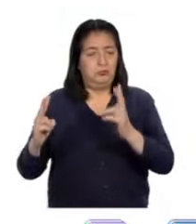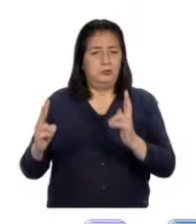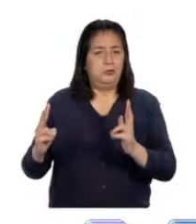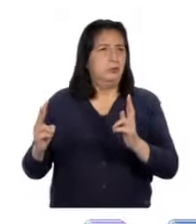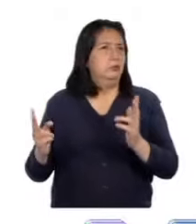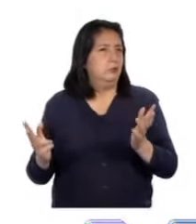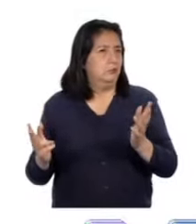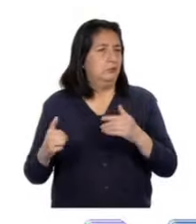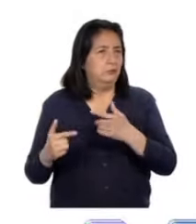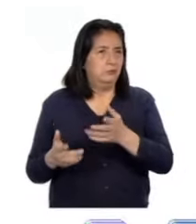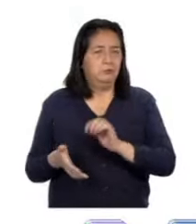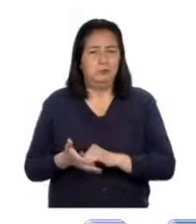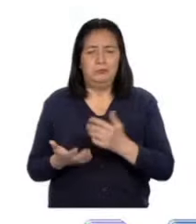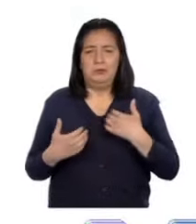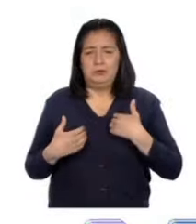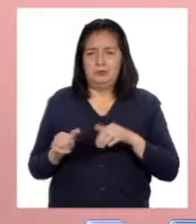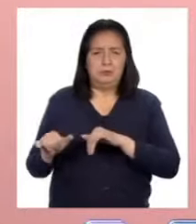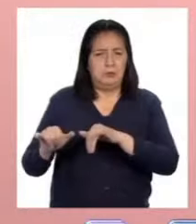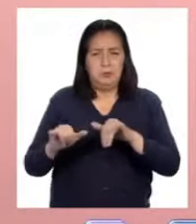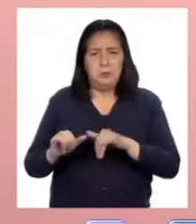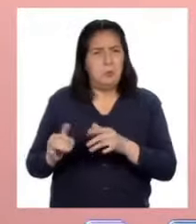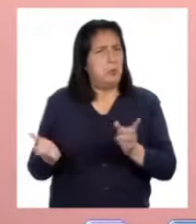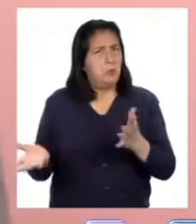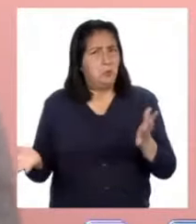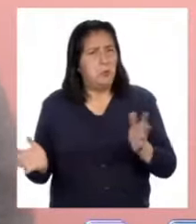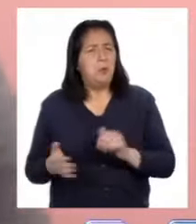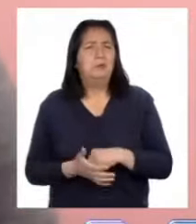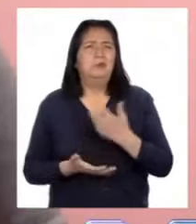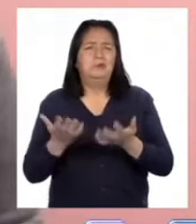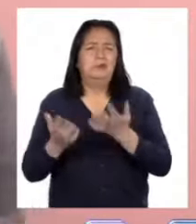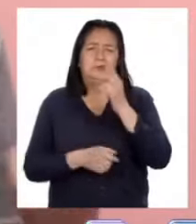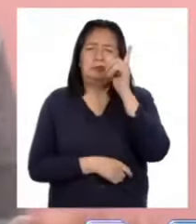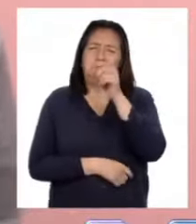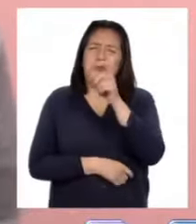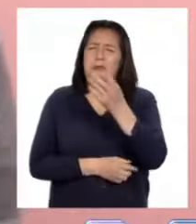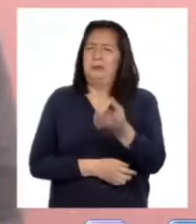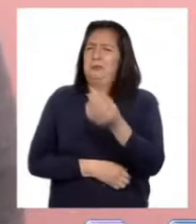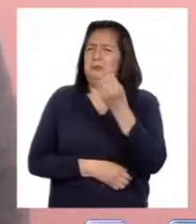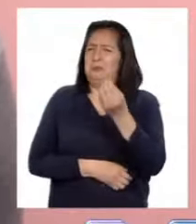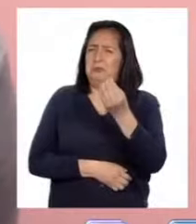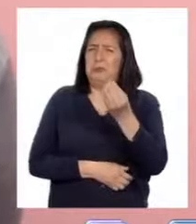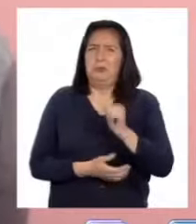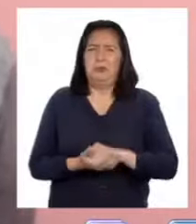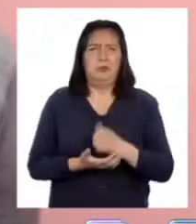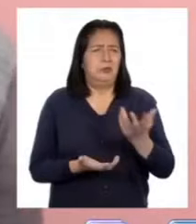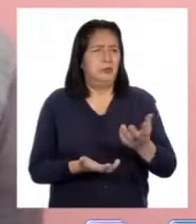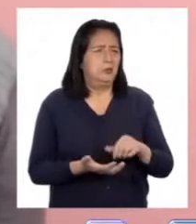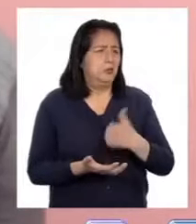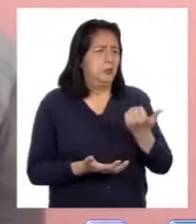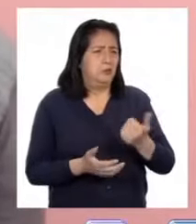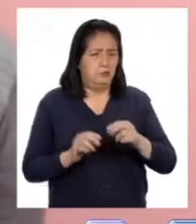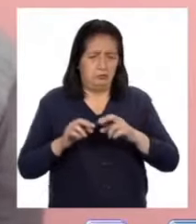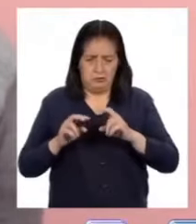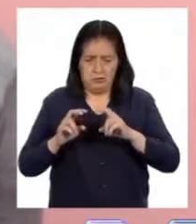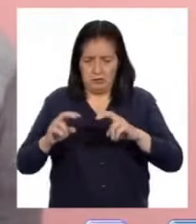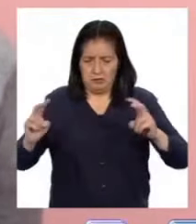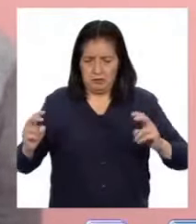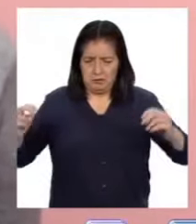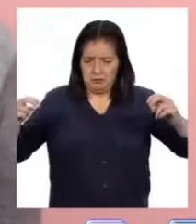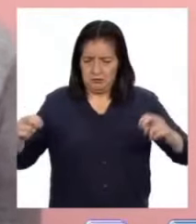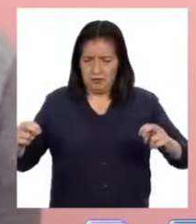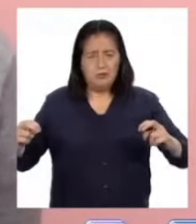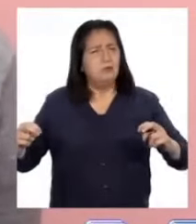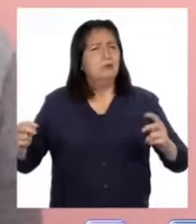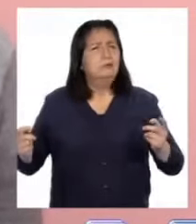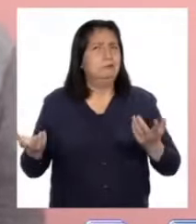equitativa, para que tengamos el mismo espacio. Tal vez se estén preguntando por qué no intentamos ubicarnos en las cabeceras de la mesa y la verdad